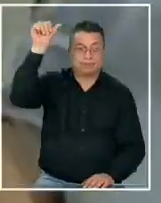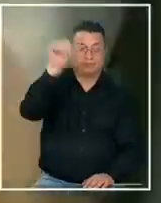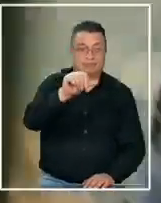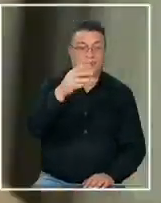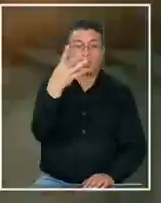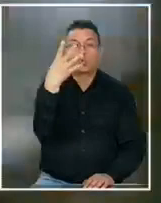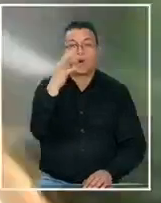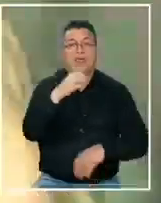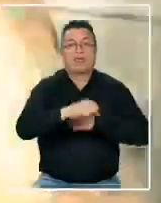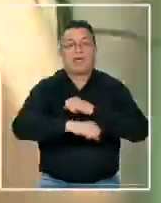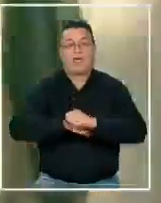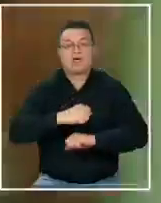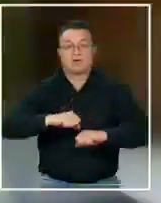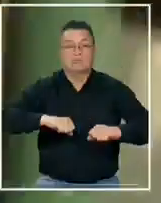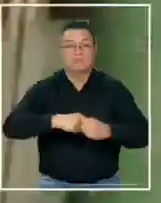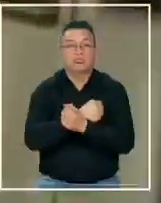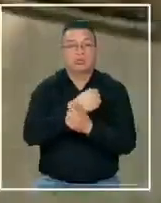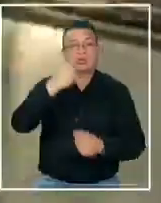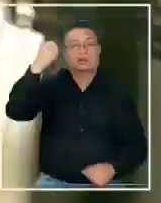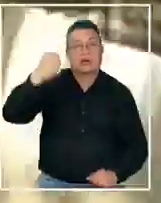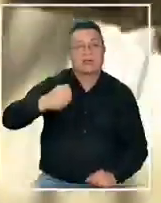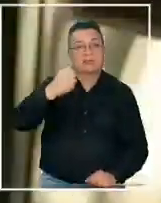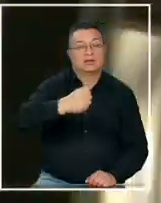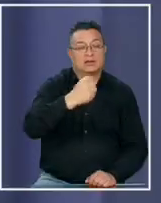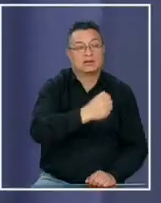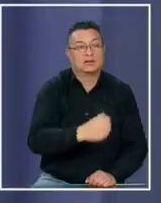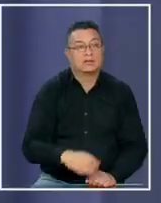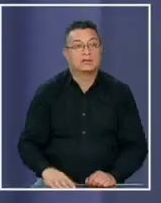40 años de cárcel por homicidio